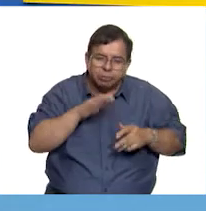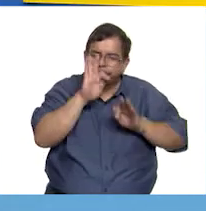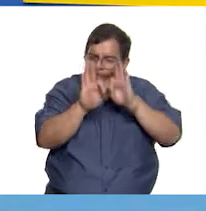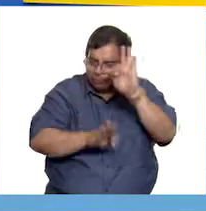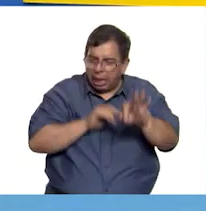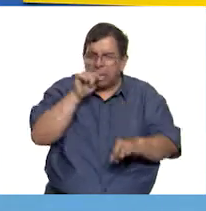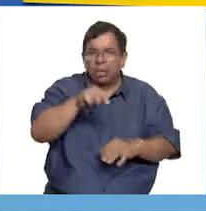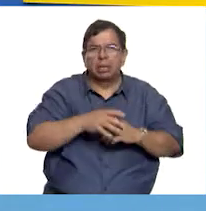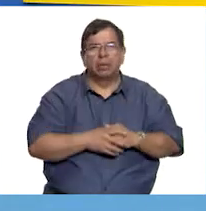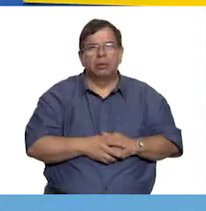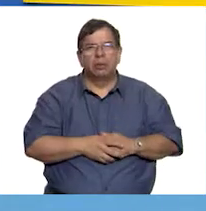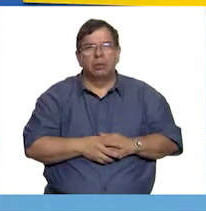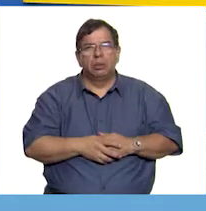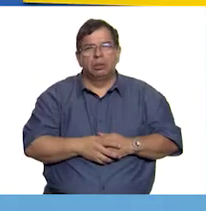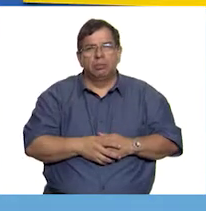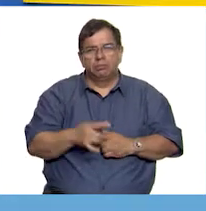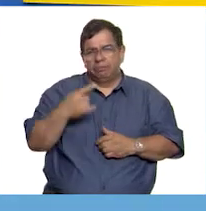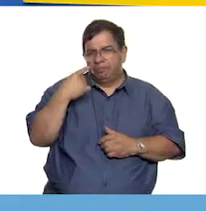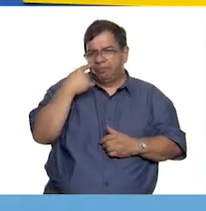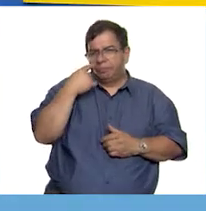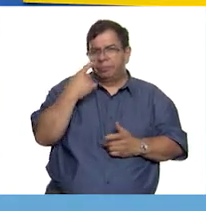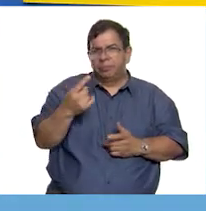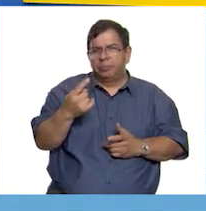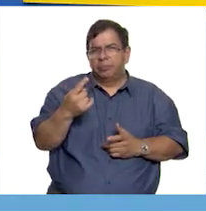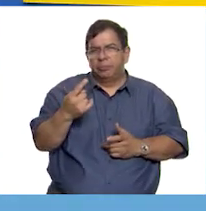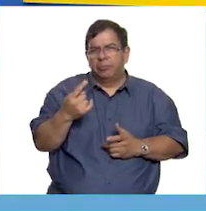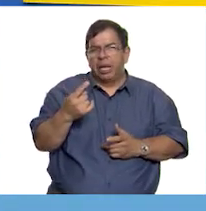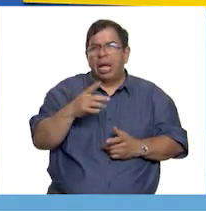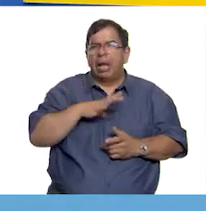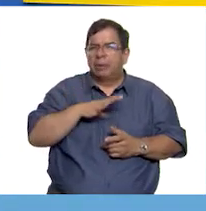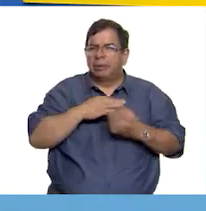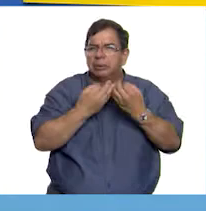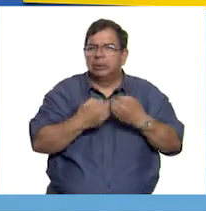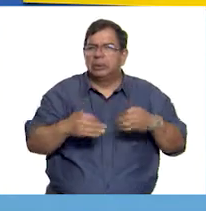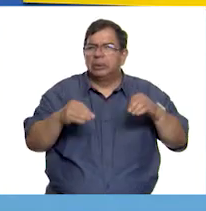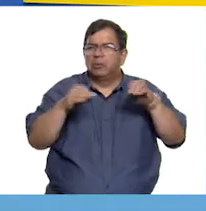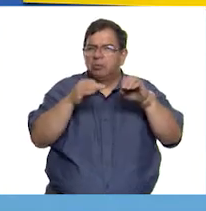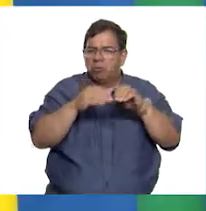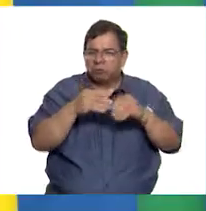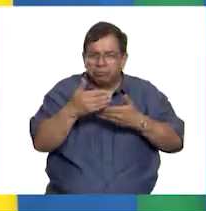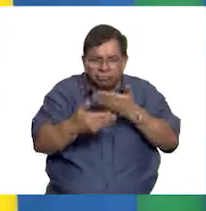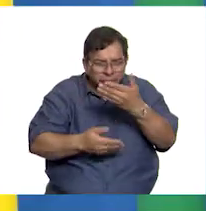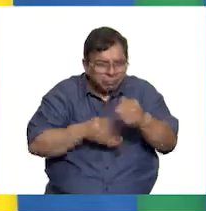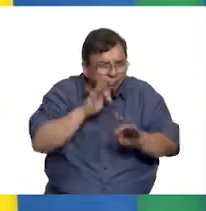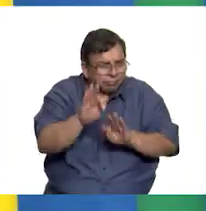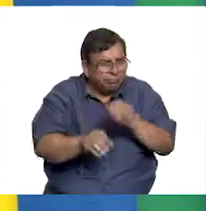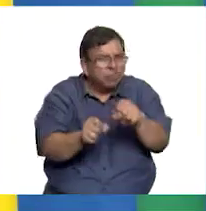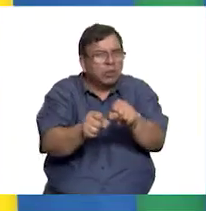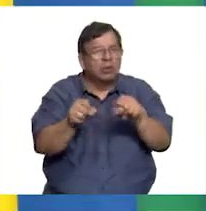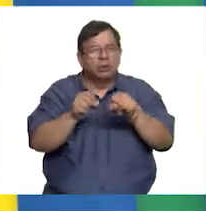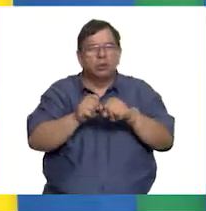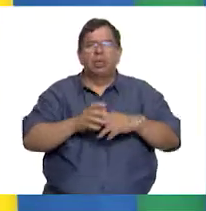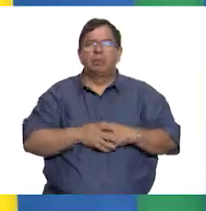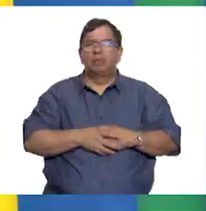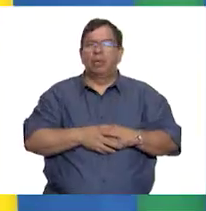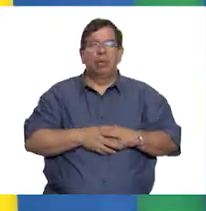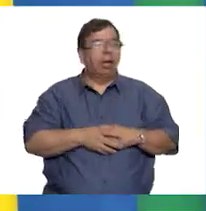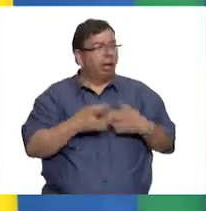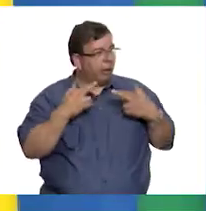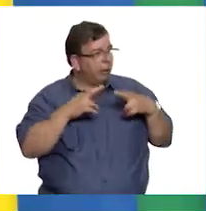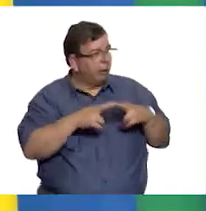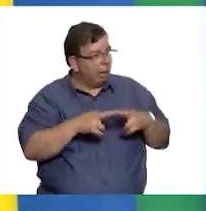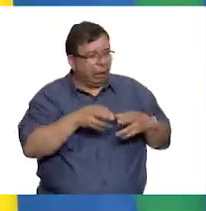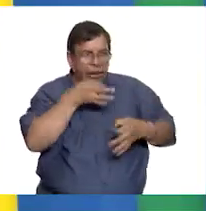sociedad. Así que, como pueden darse cuenta, también tenía una importante labor social. Oye, maestra, pues con toda esta información,